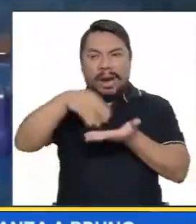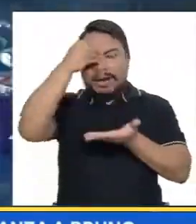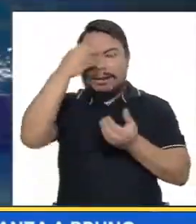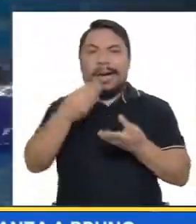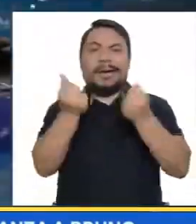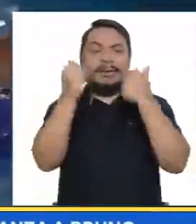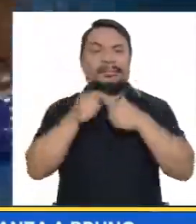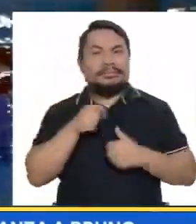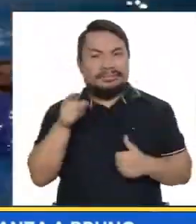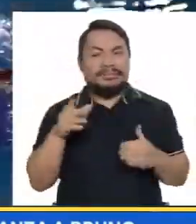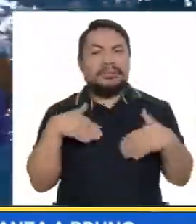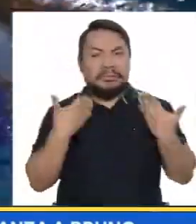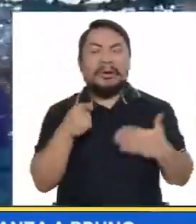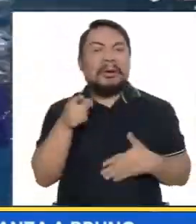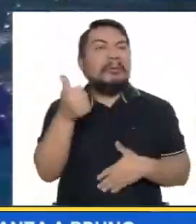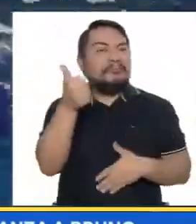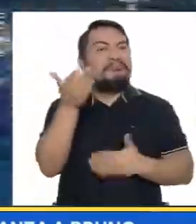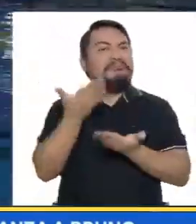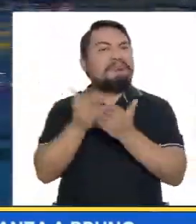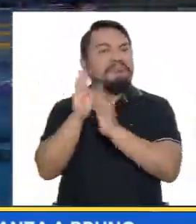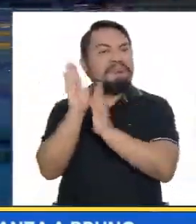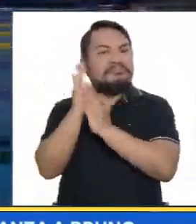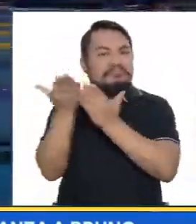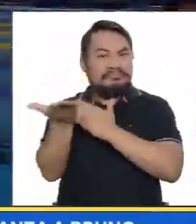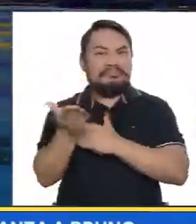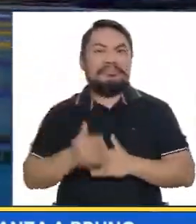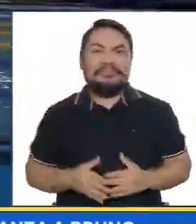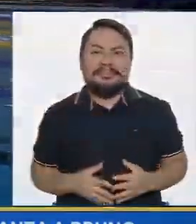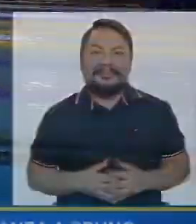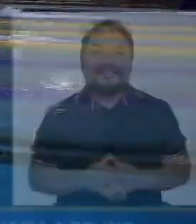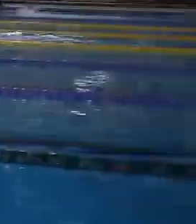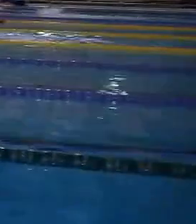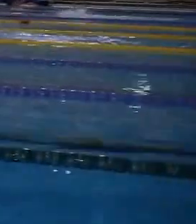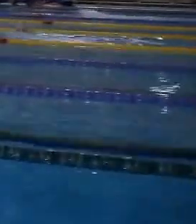replicar. Y creo que eso es algo que puedo destacar bastante en él.